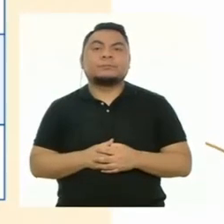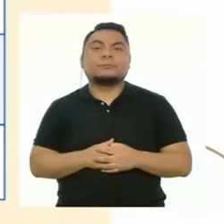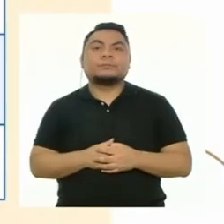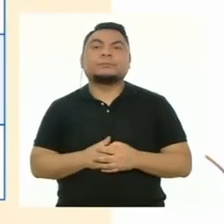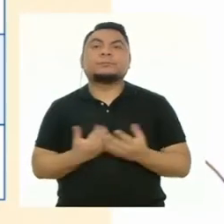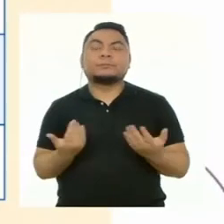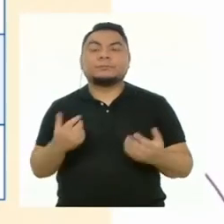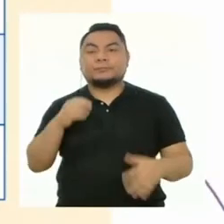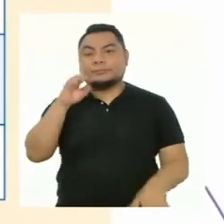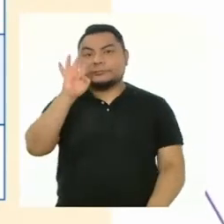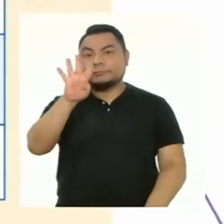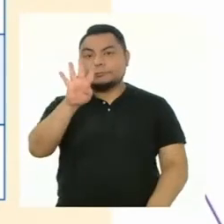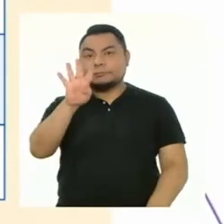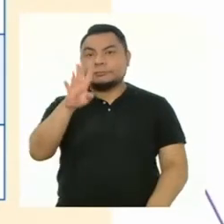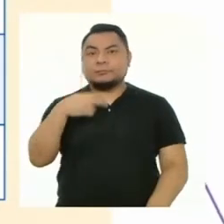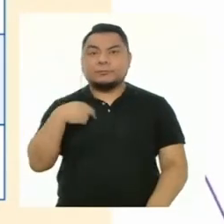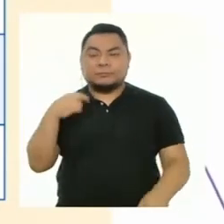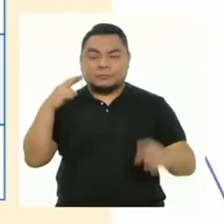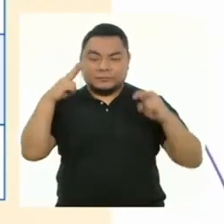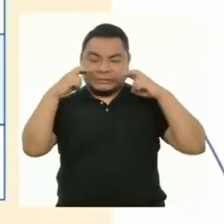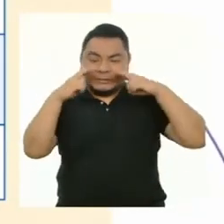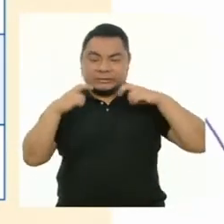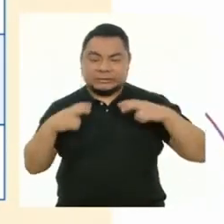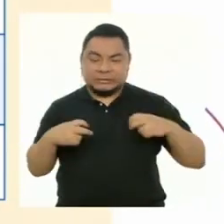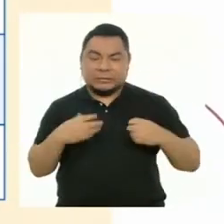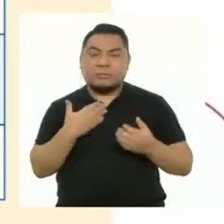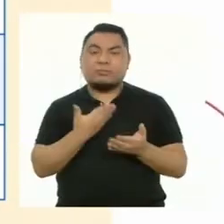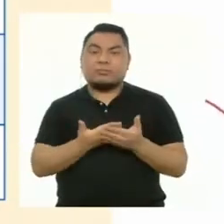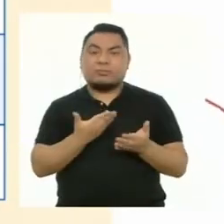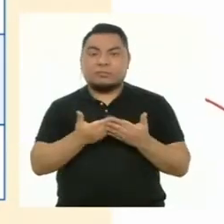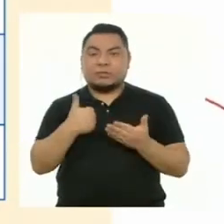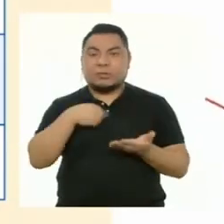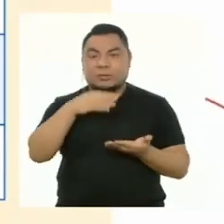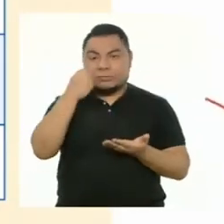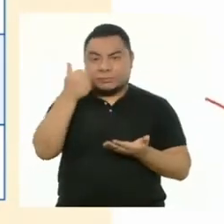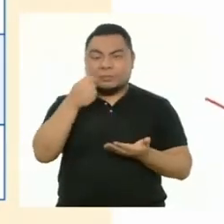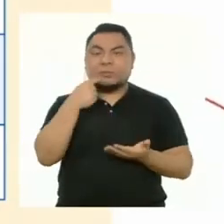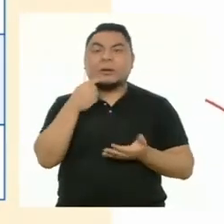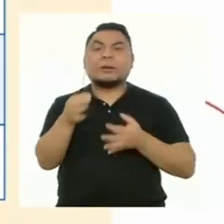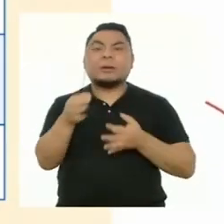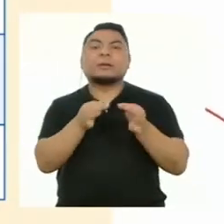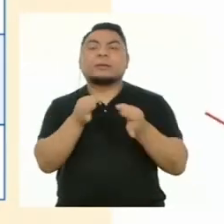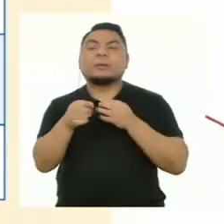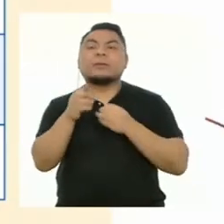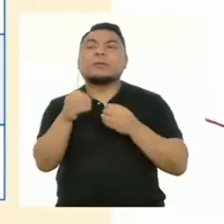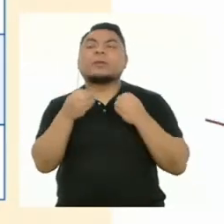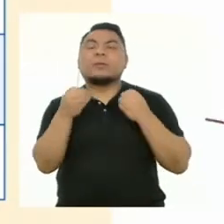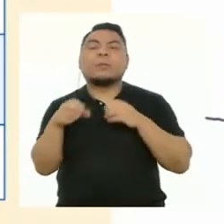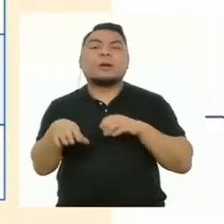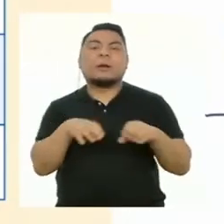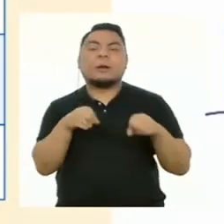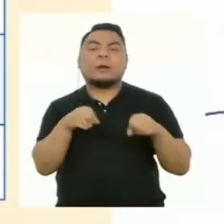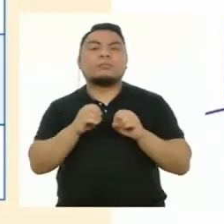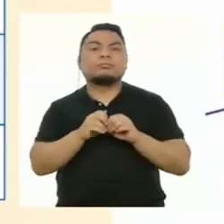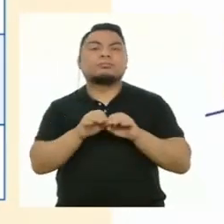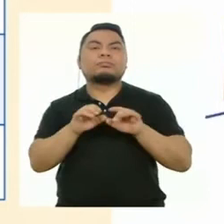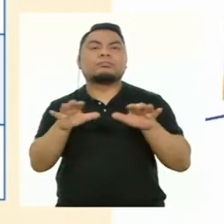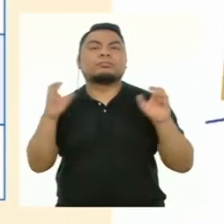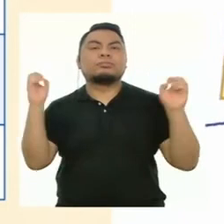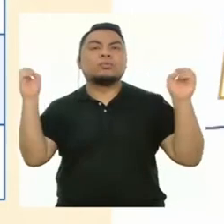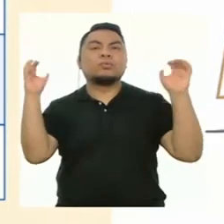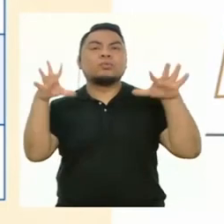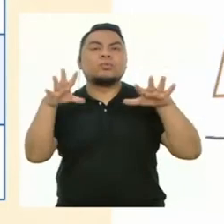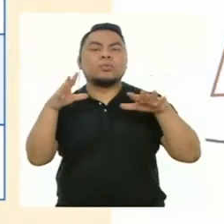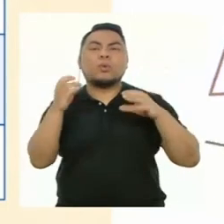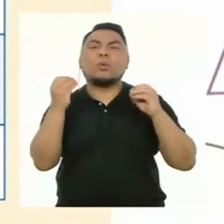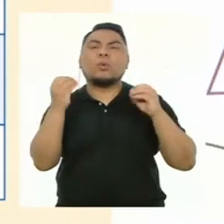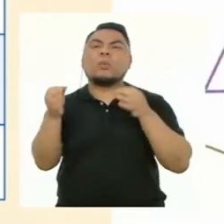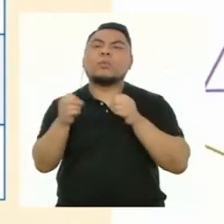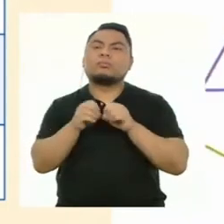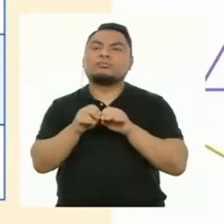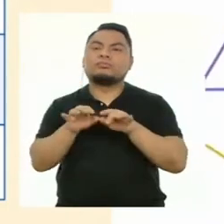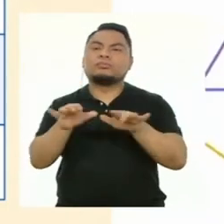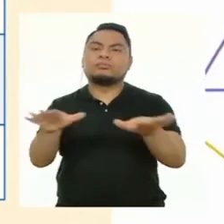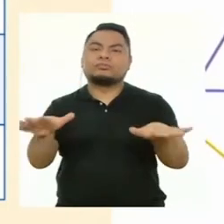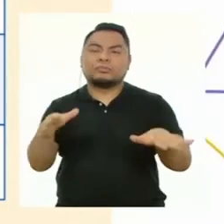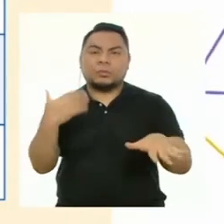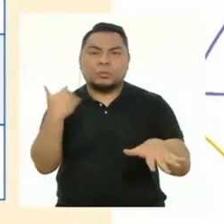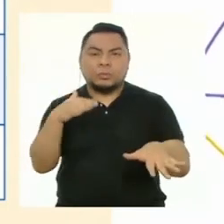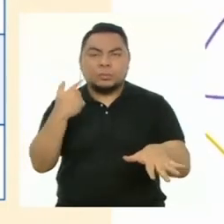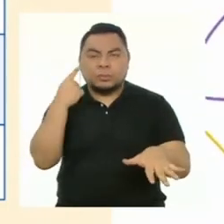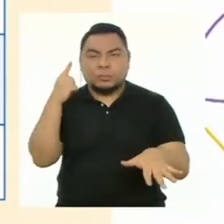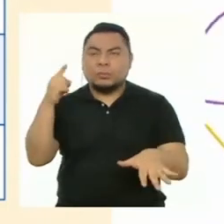Son cuatro los criterios de evaluación. Primero, explicar en un texto cómo se produce la propagación de la luz visible como una